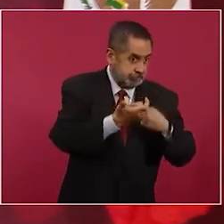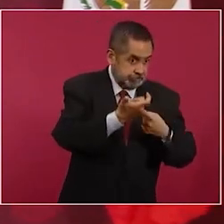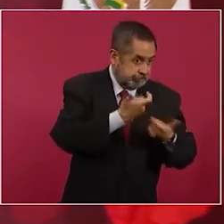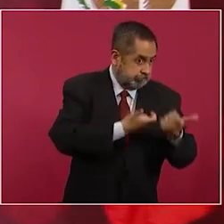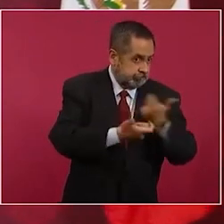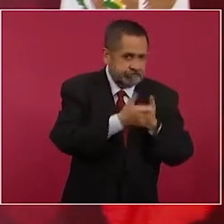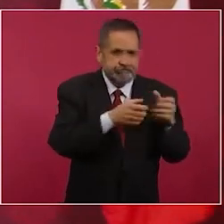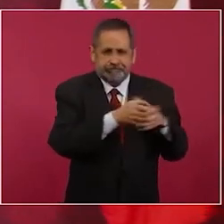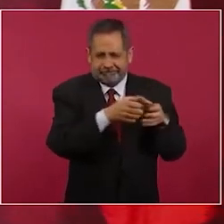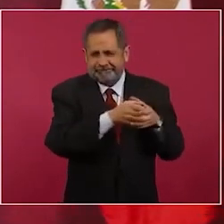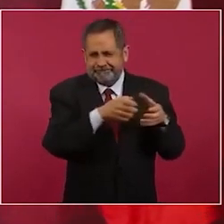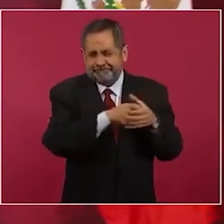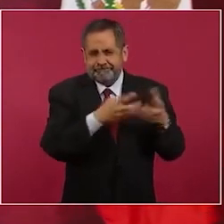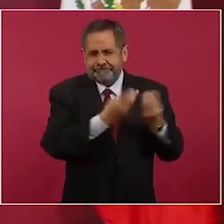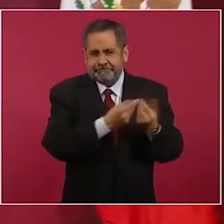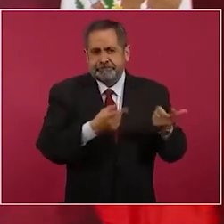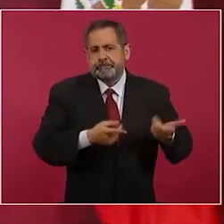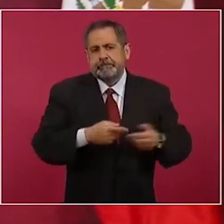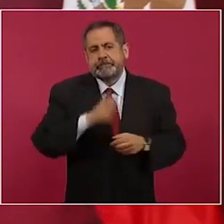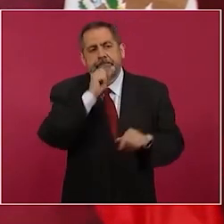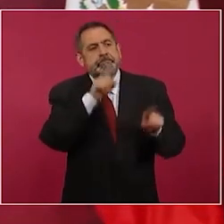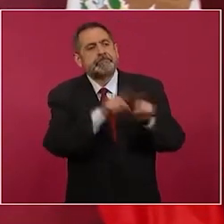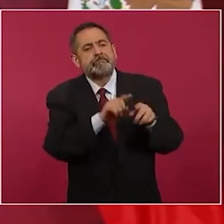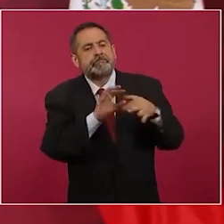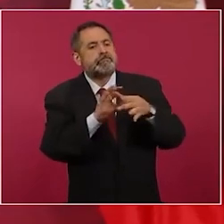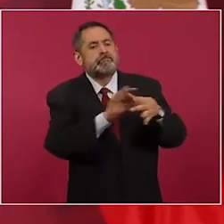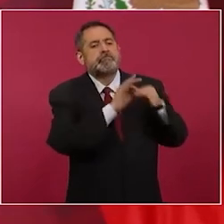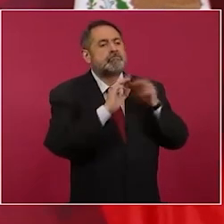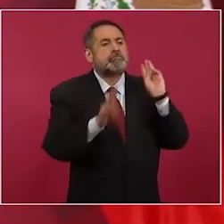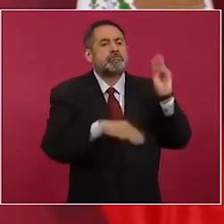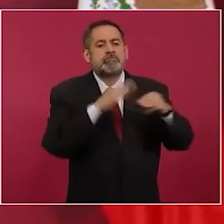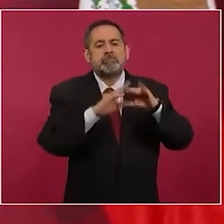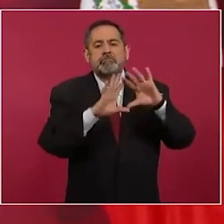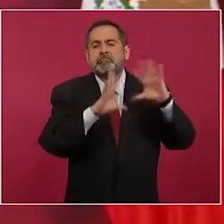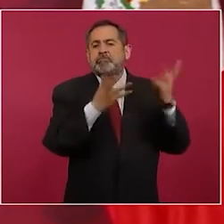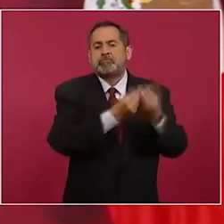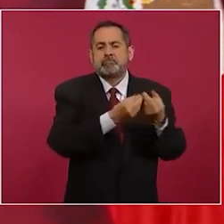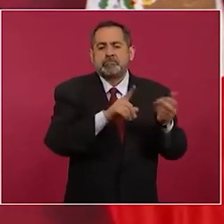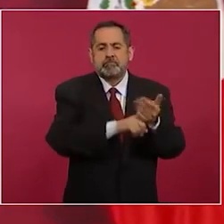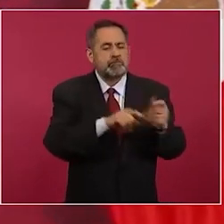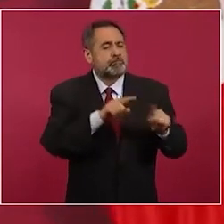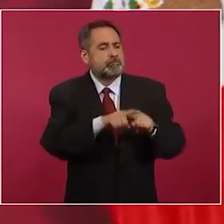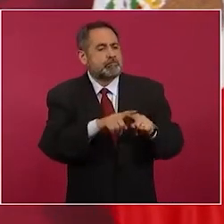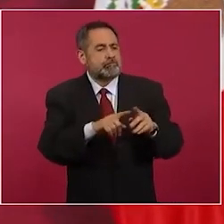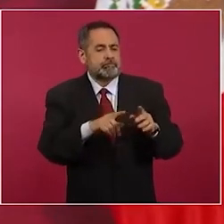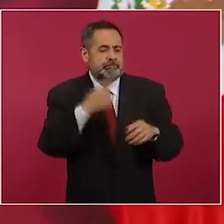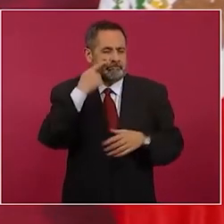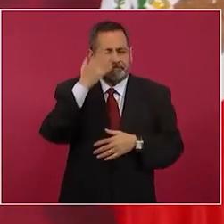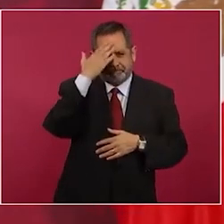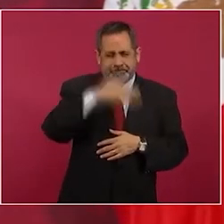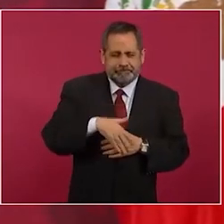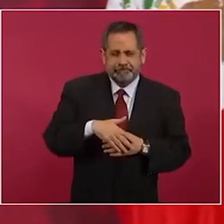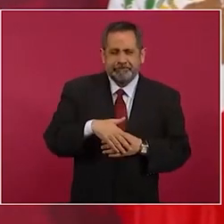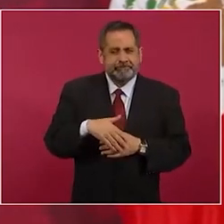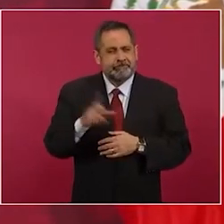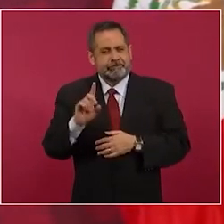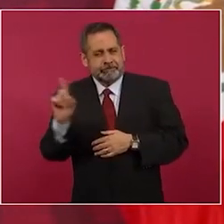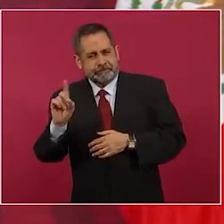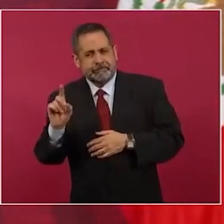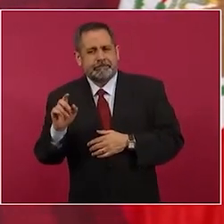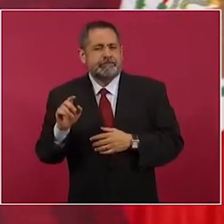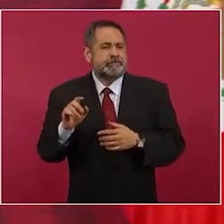además es una liga en el mundo de derecha y de ultraderechas